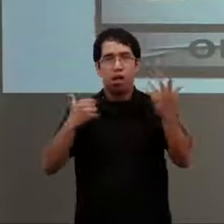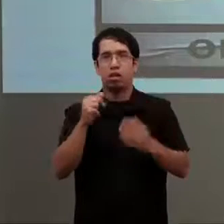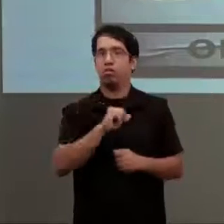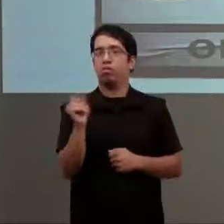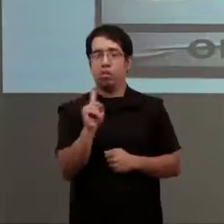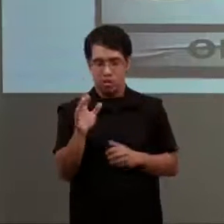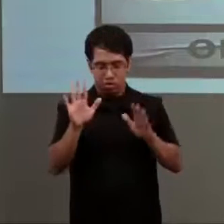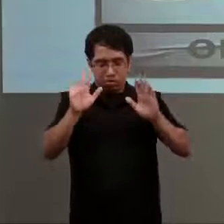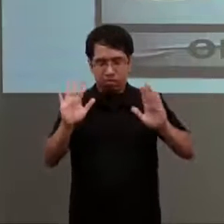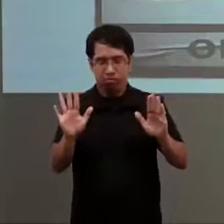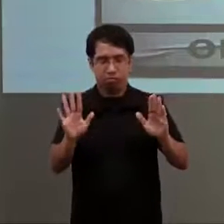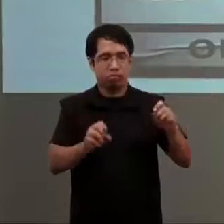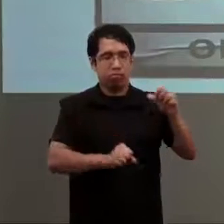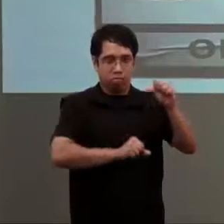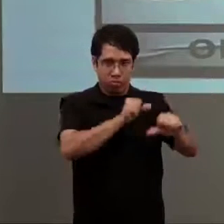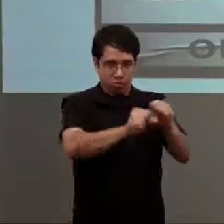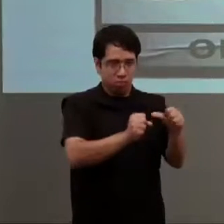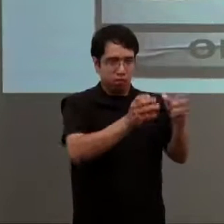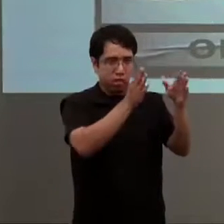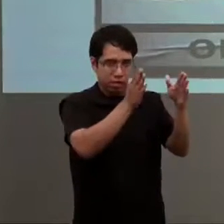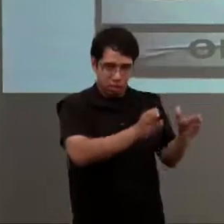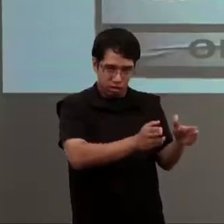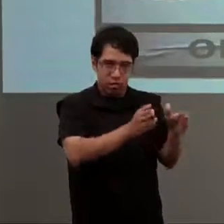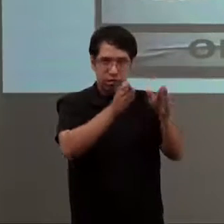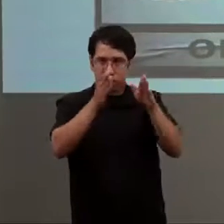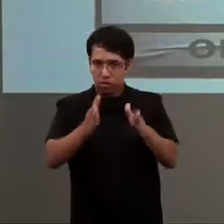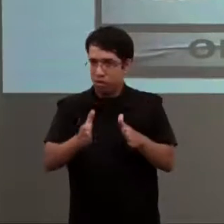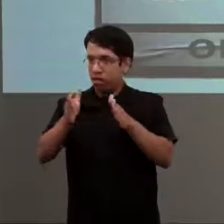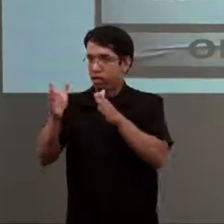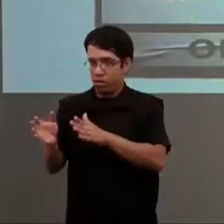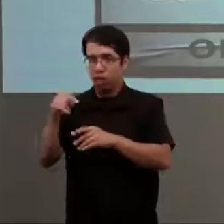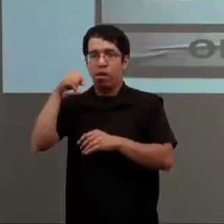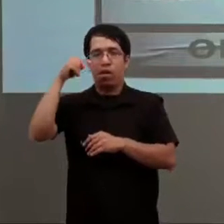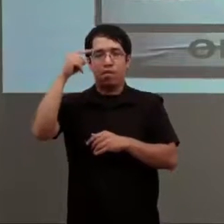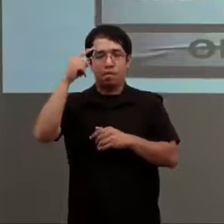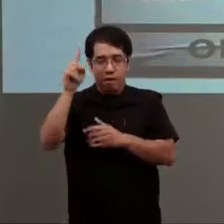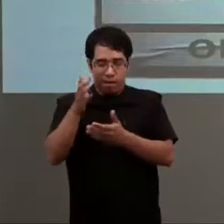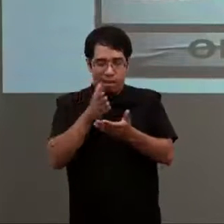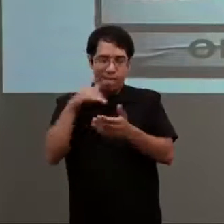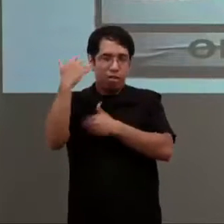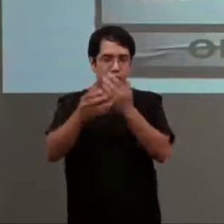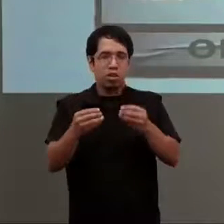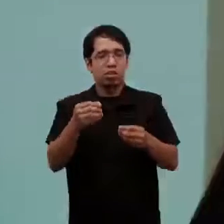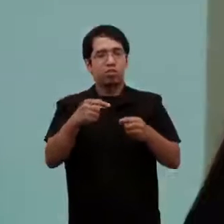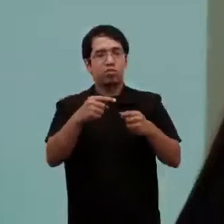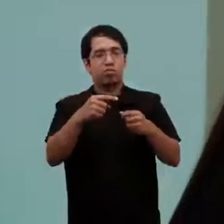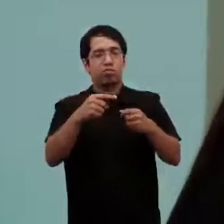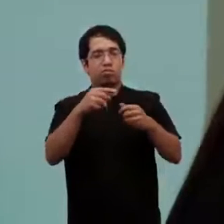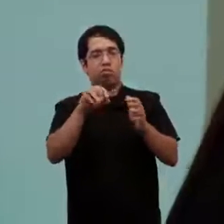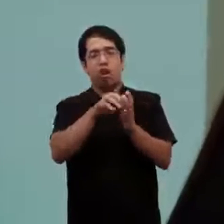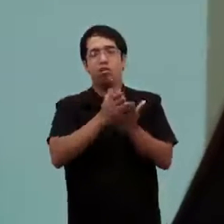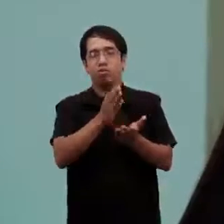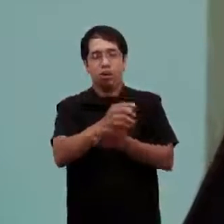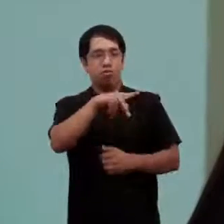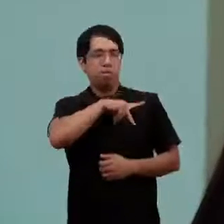y organizarnos en pos a garantizar el derecho de las personas con discapacidad entonces con